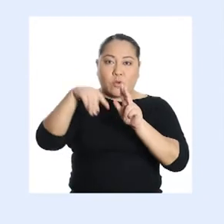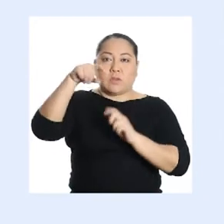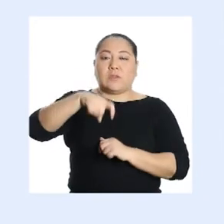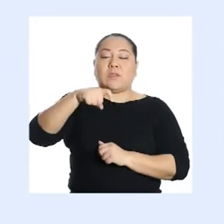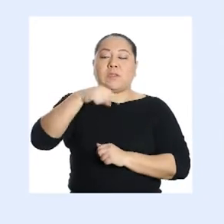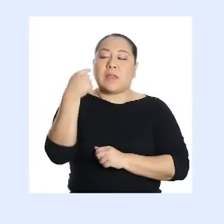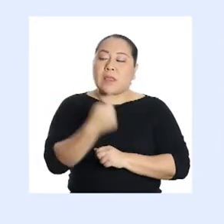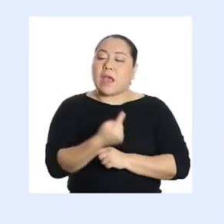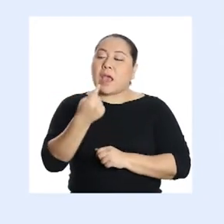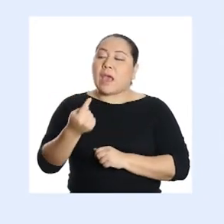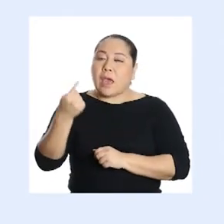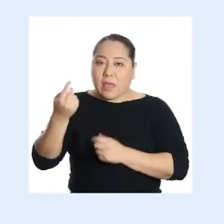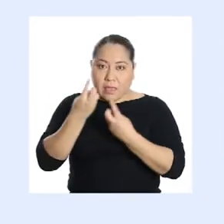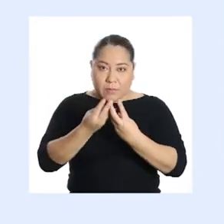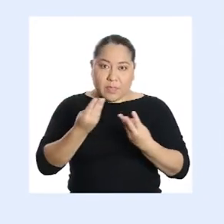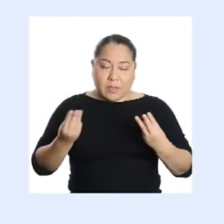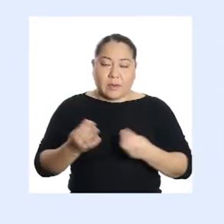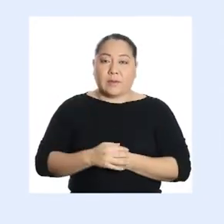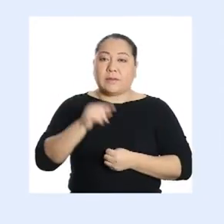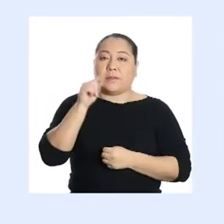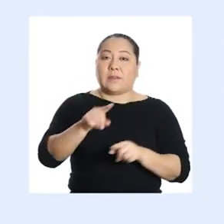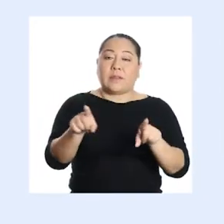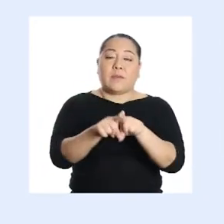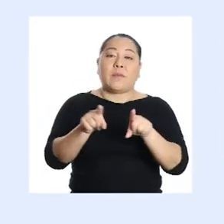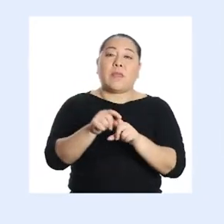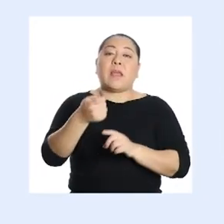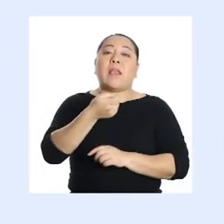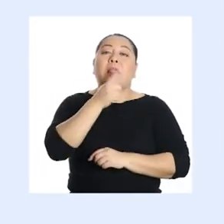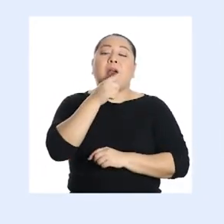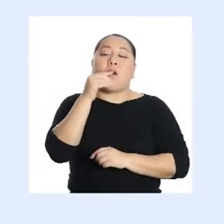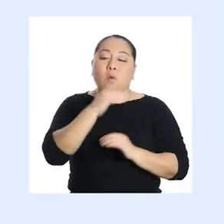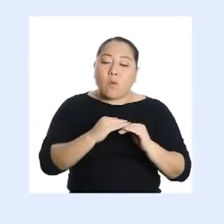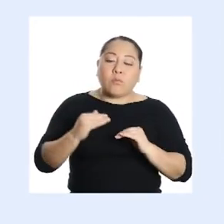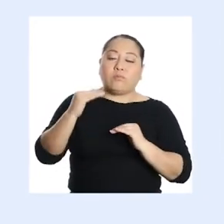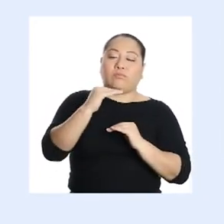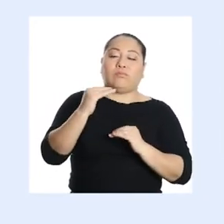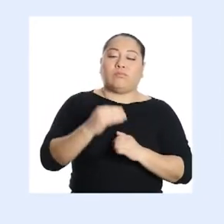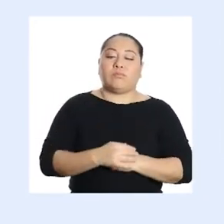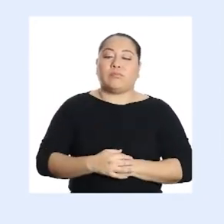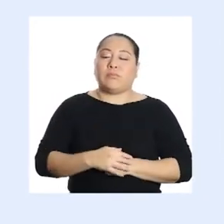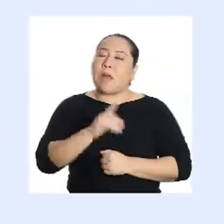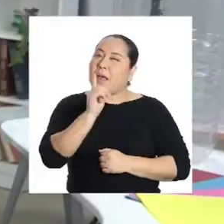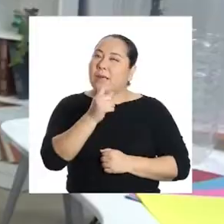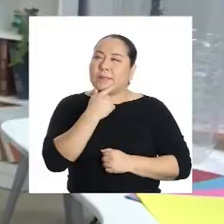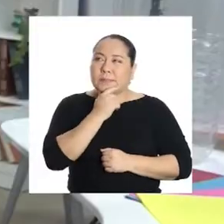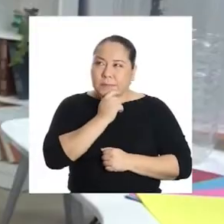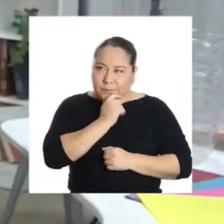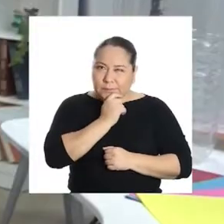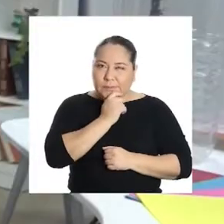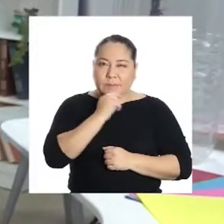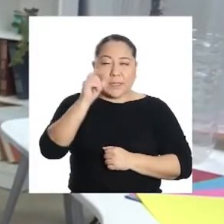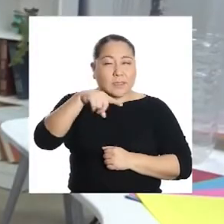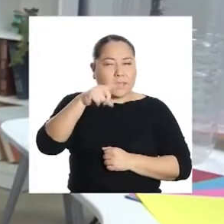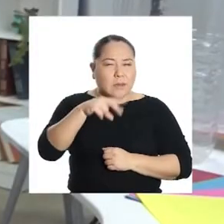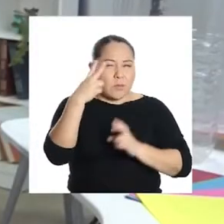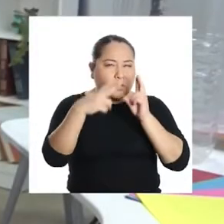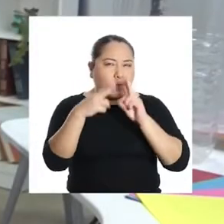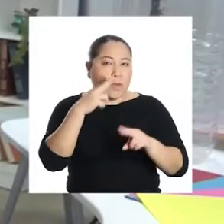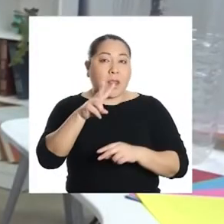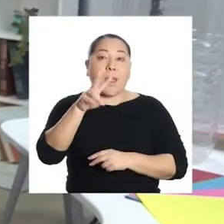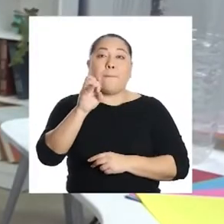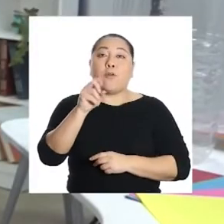cúbicos se necesita de cada insumo. Así como la cantidad de agua en la abertura. En pocas palabras,